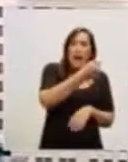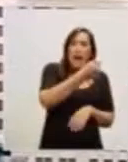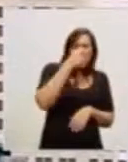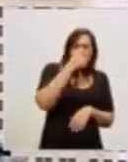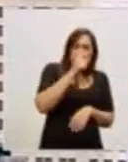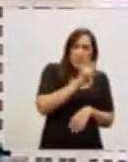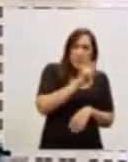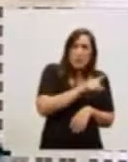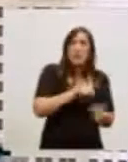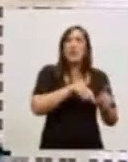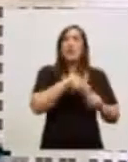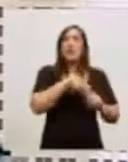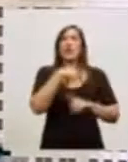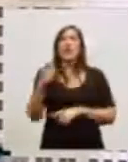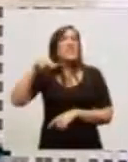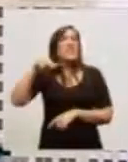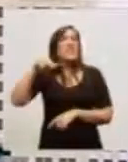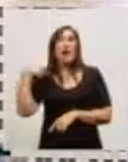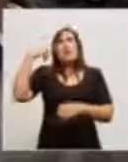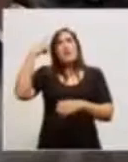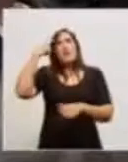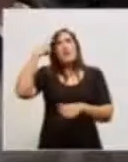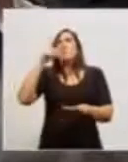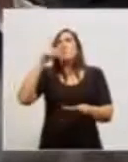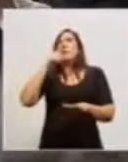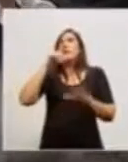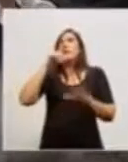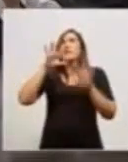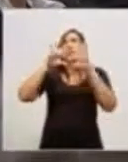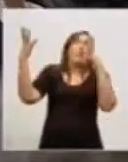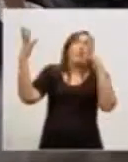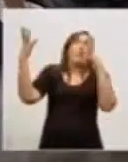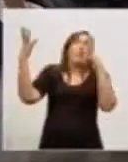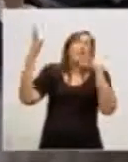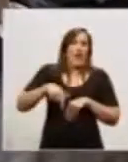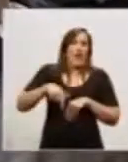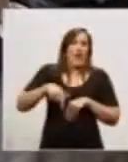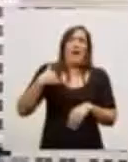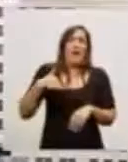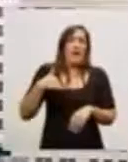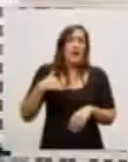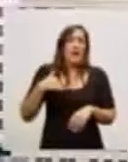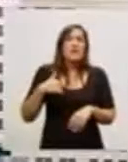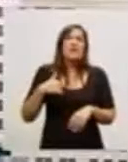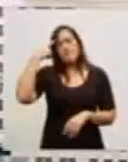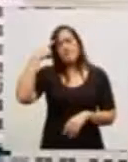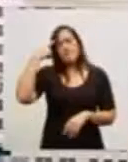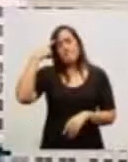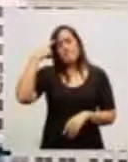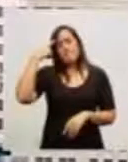parecíamos que el mundo se nos venía encima. Ahí fue cuando decidí convocarlo, vino